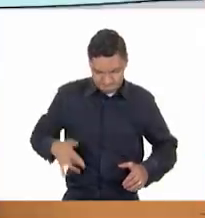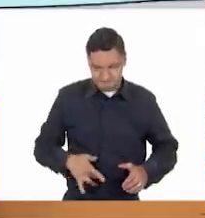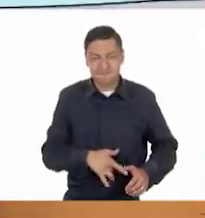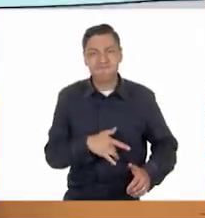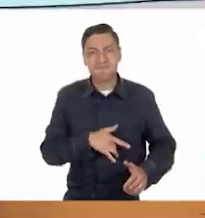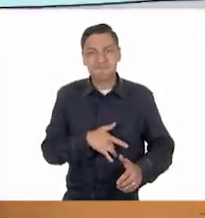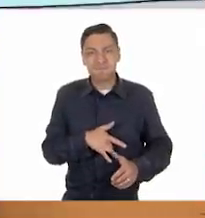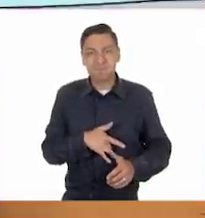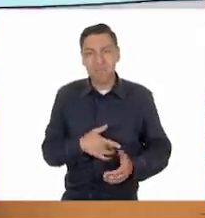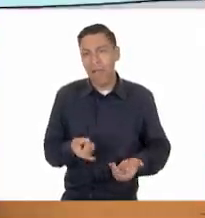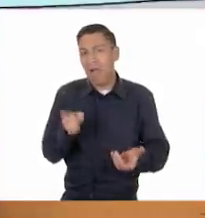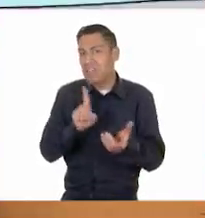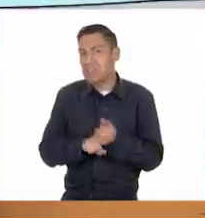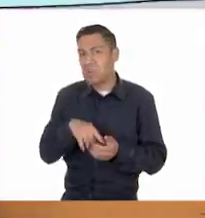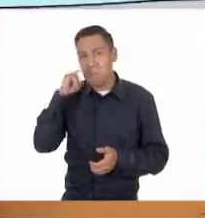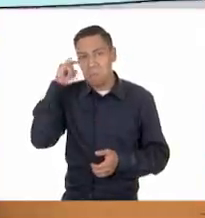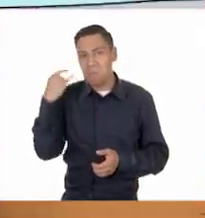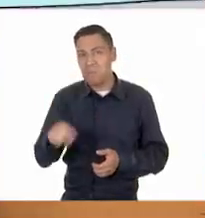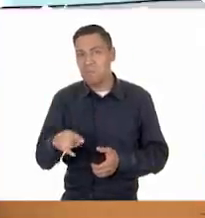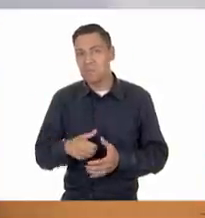pero que tal vez no lo podemos ver?